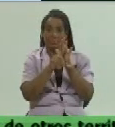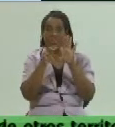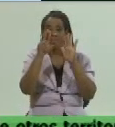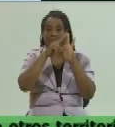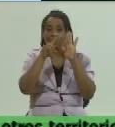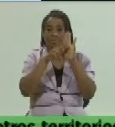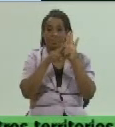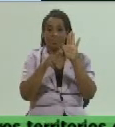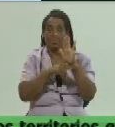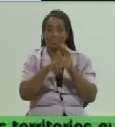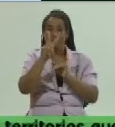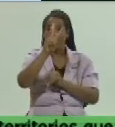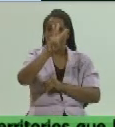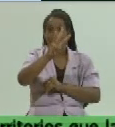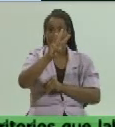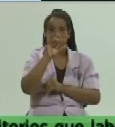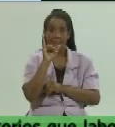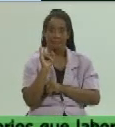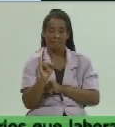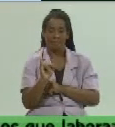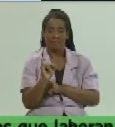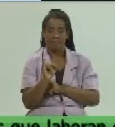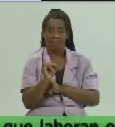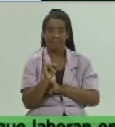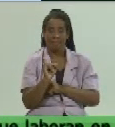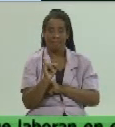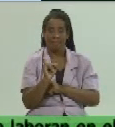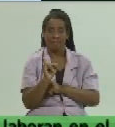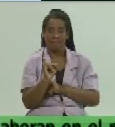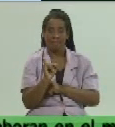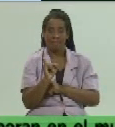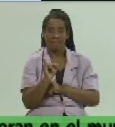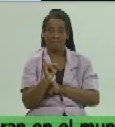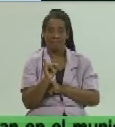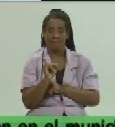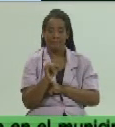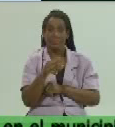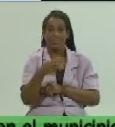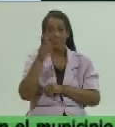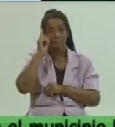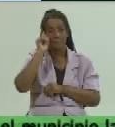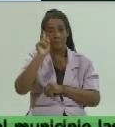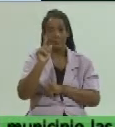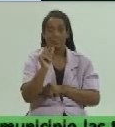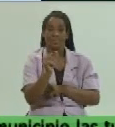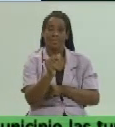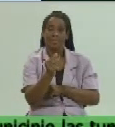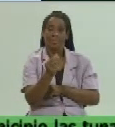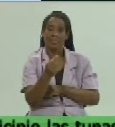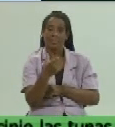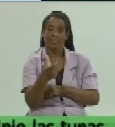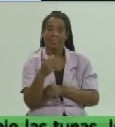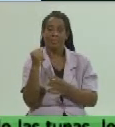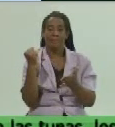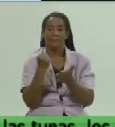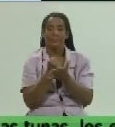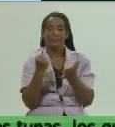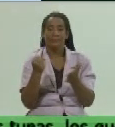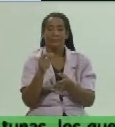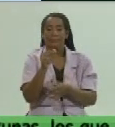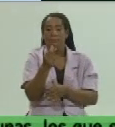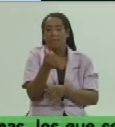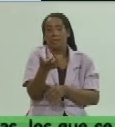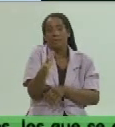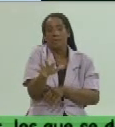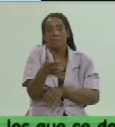por la dirección provincial de finanzas y precios en la provincia como rectora de la política de precios para aprobar los precios máximos